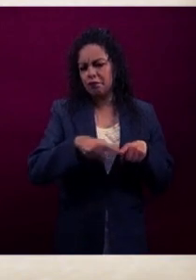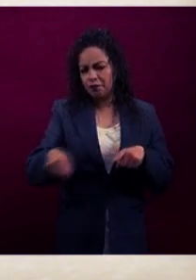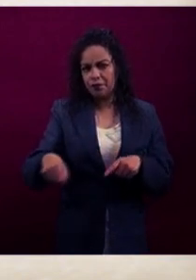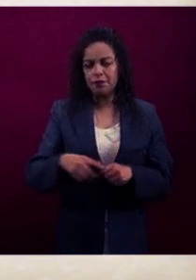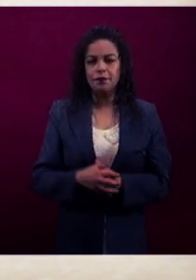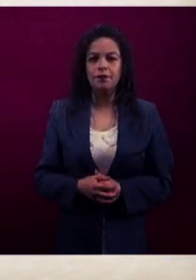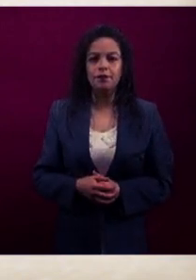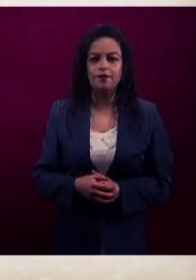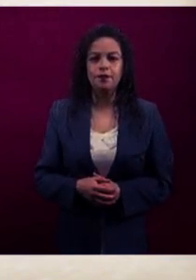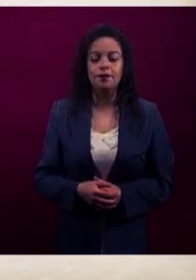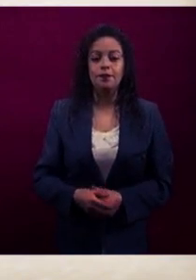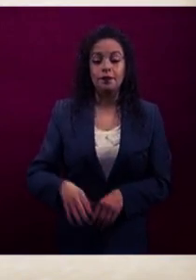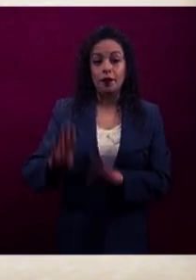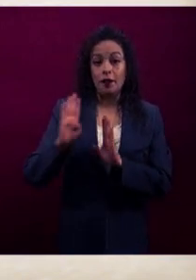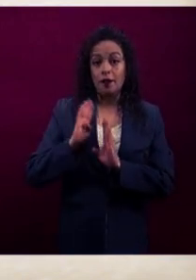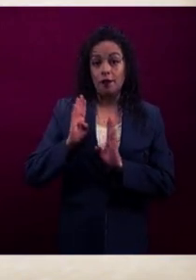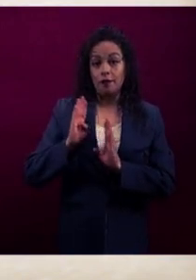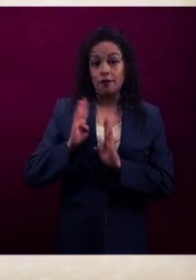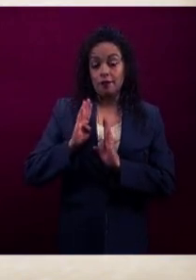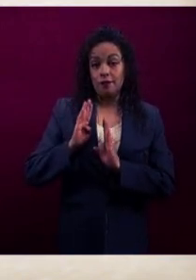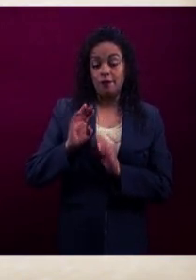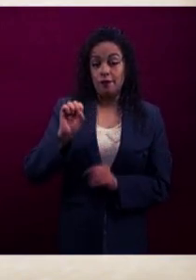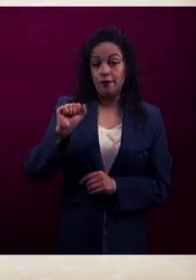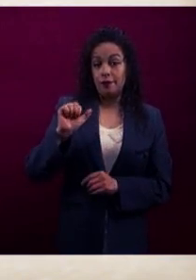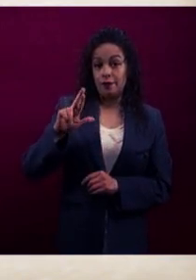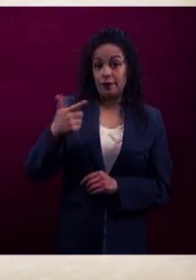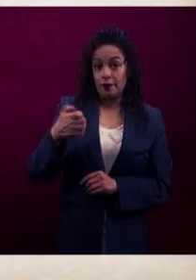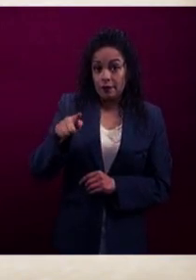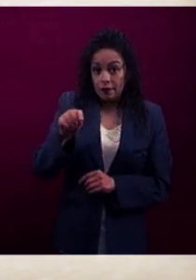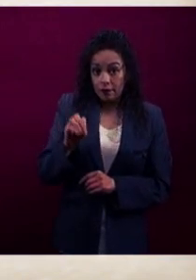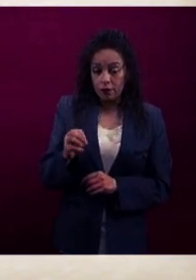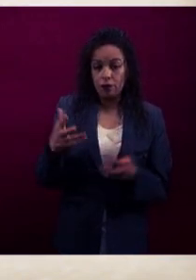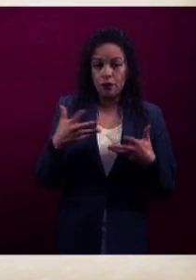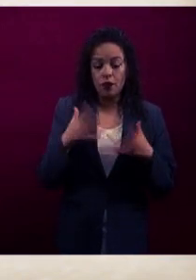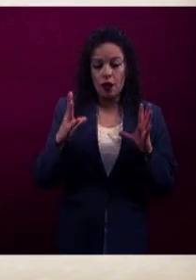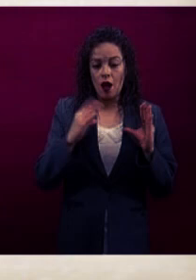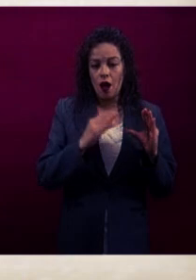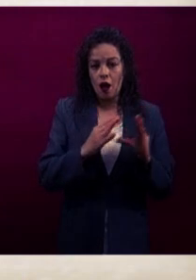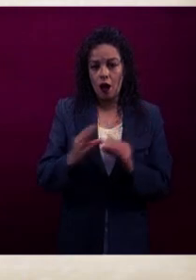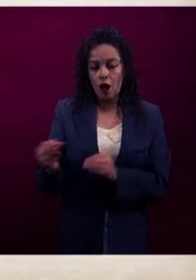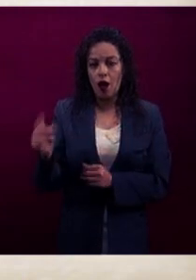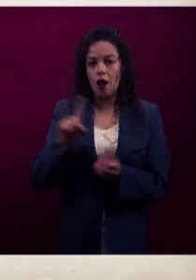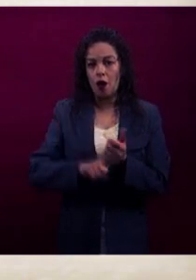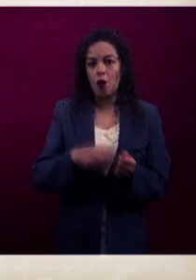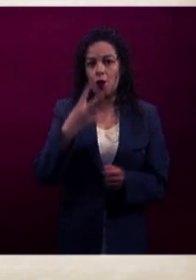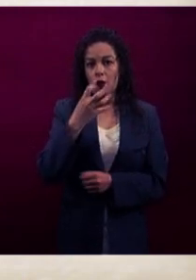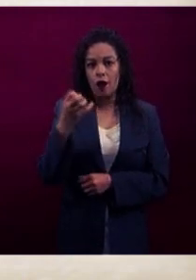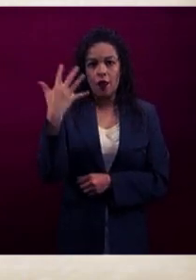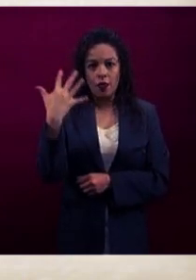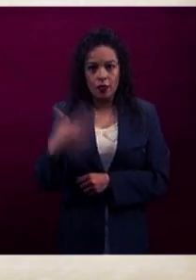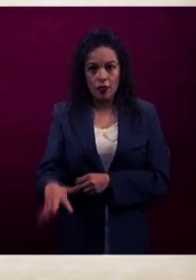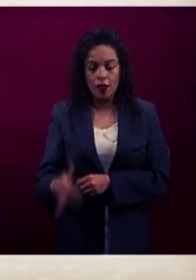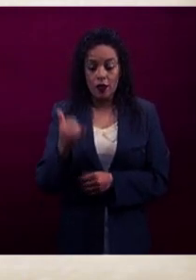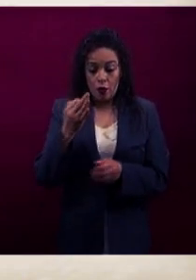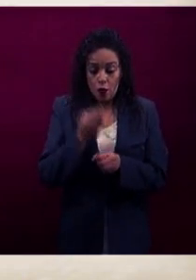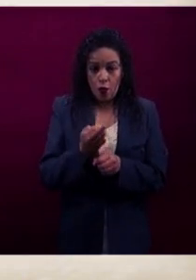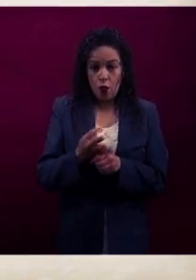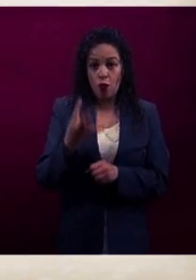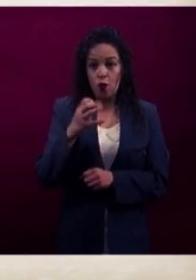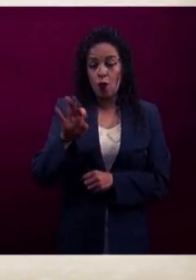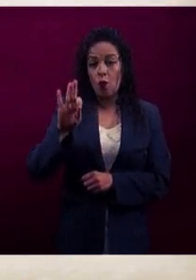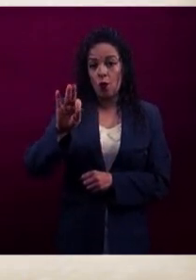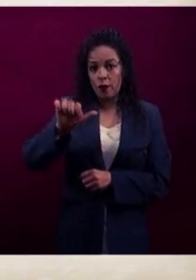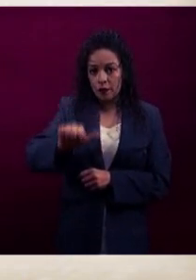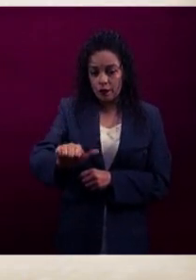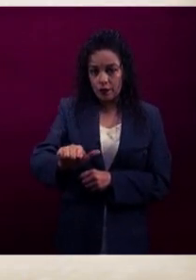Sargentos tenemos personal ya capacitado, 410, actualmente 446, sin embargo,